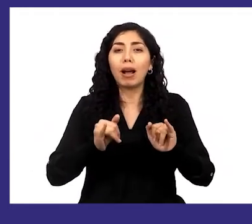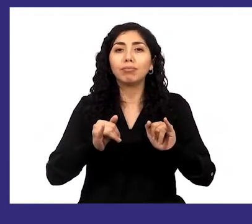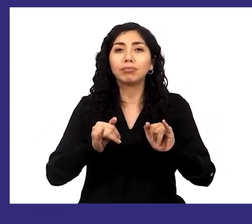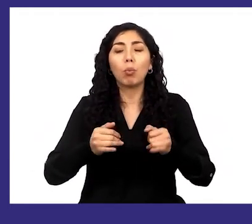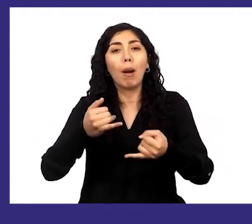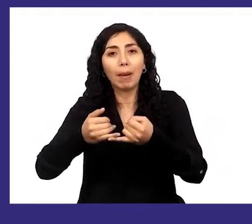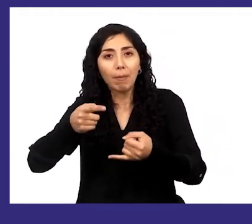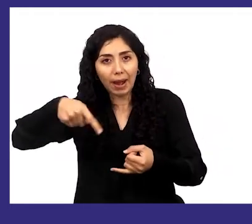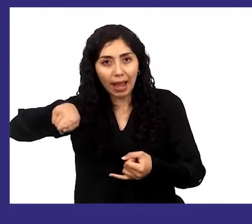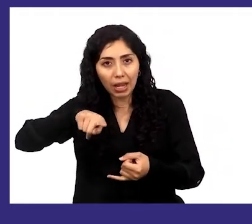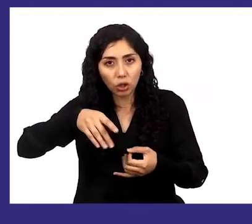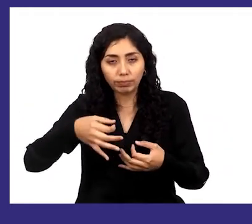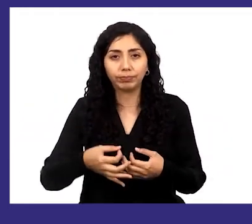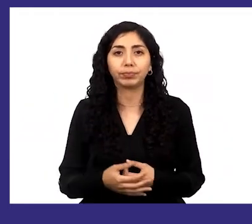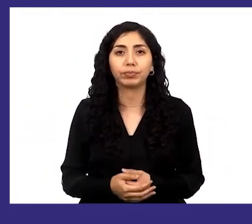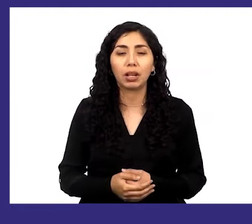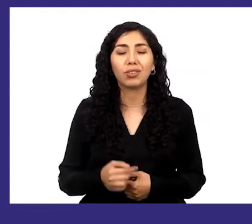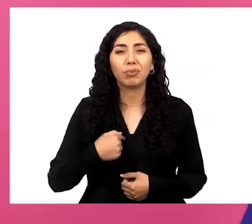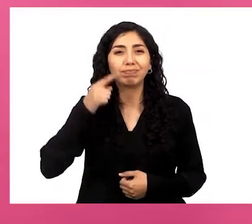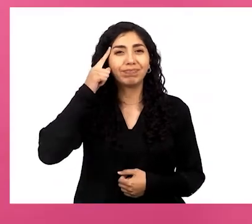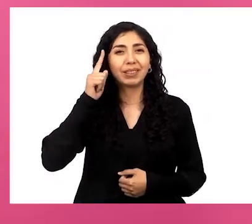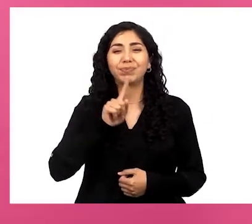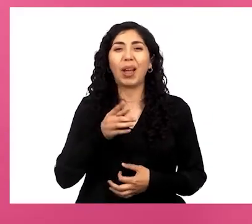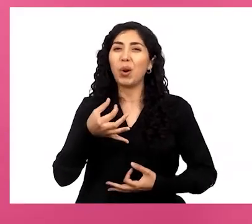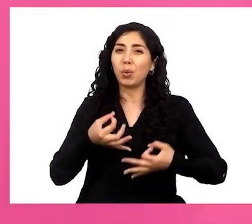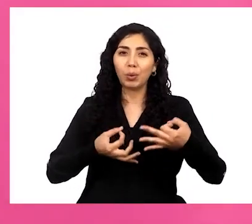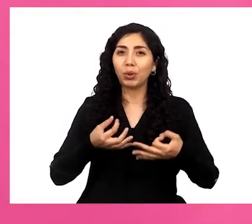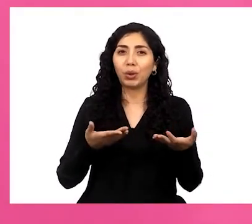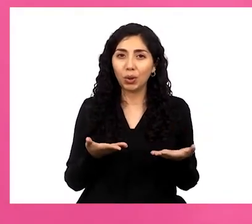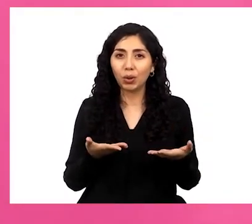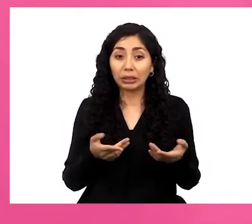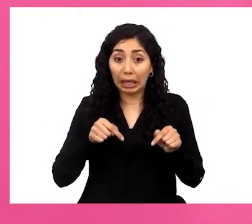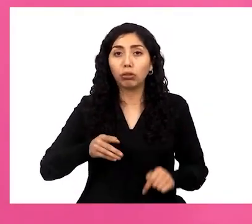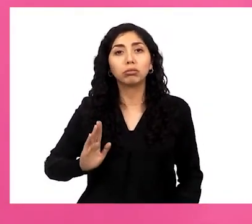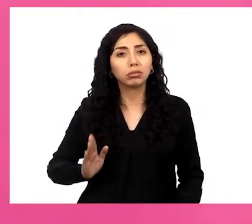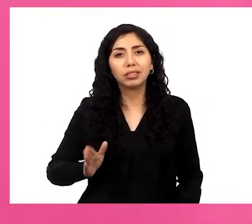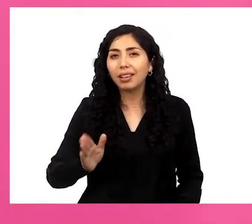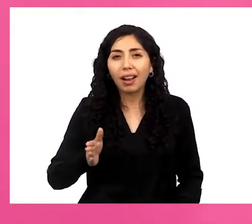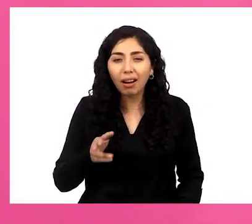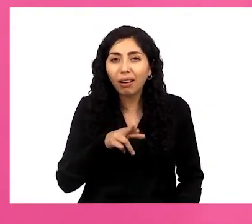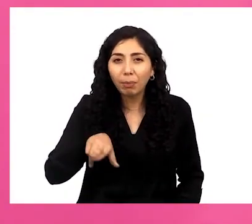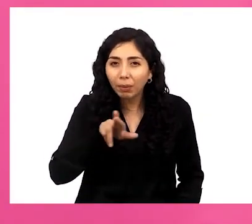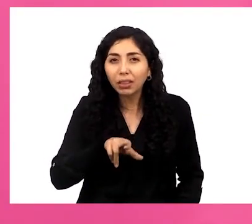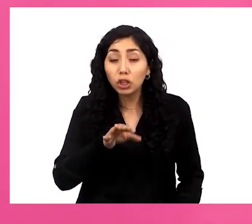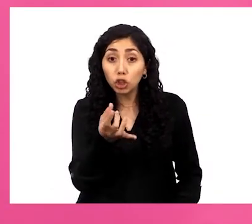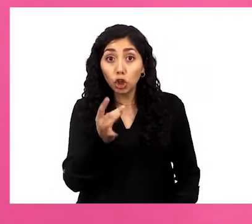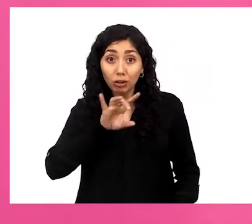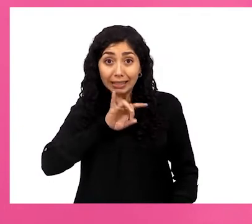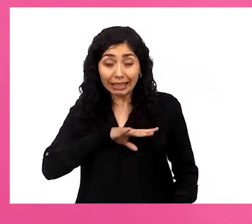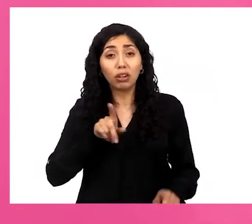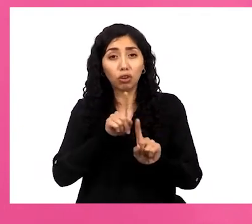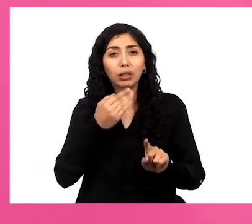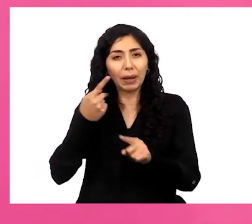amigables y pertinentes para ellos. Es muy injusto que esto siga pasando y